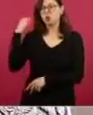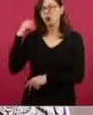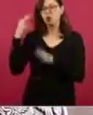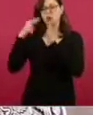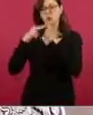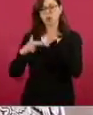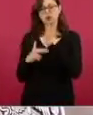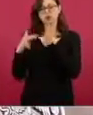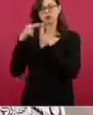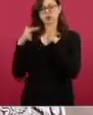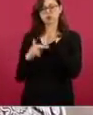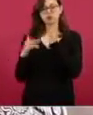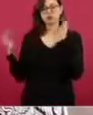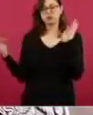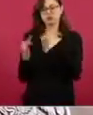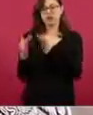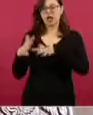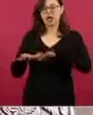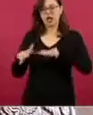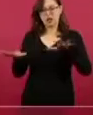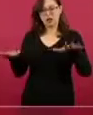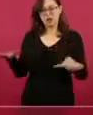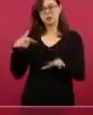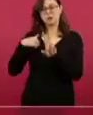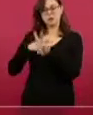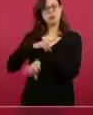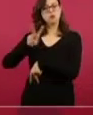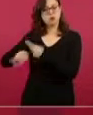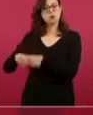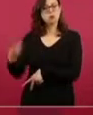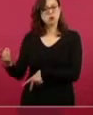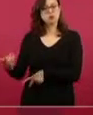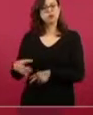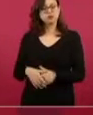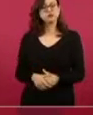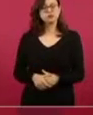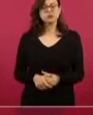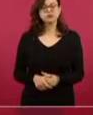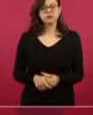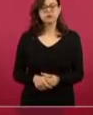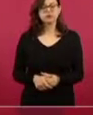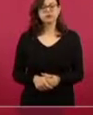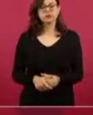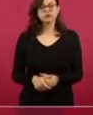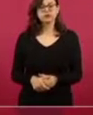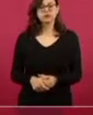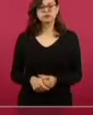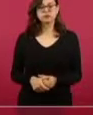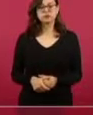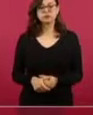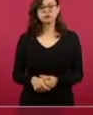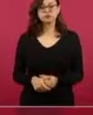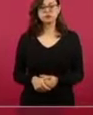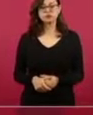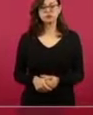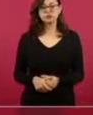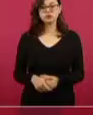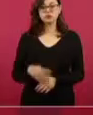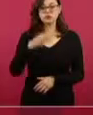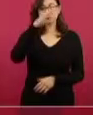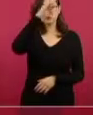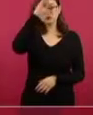reunir con los presidentes municipales